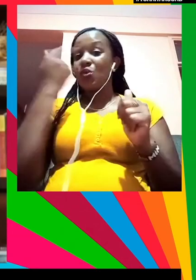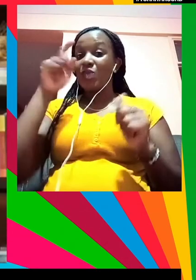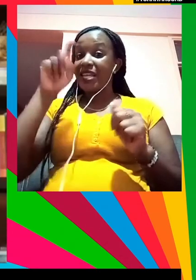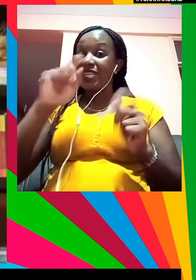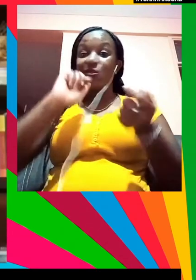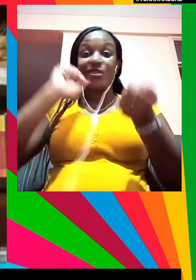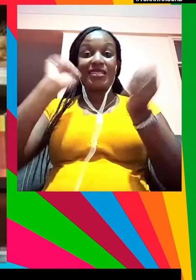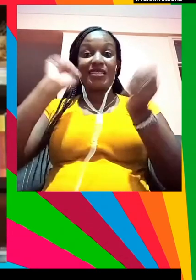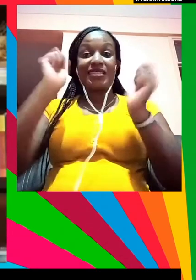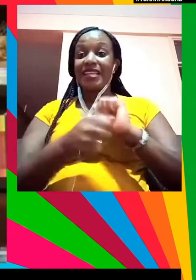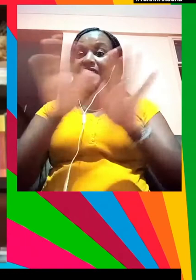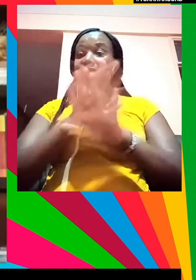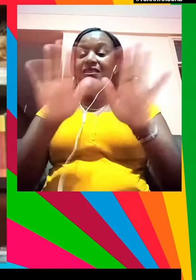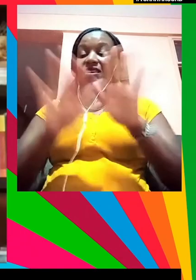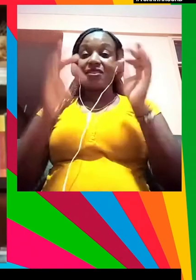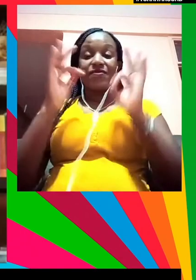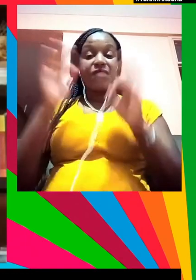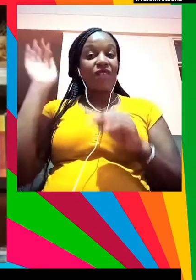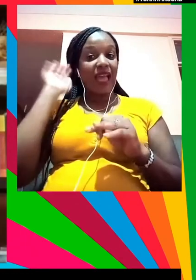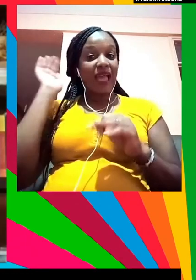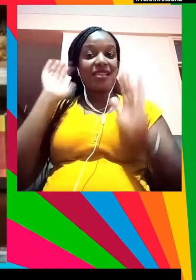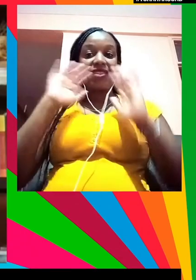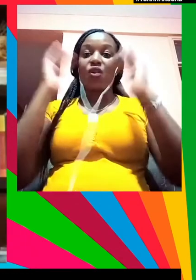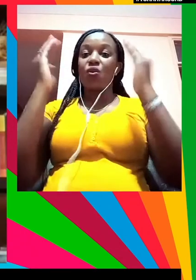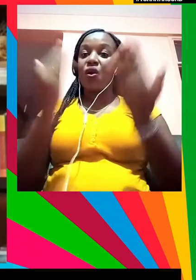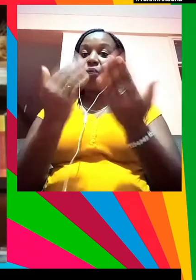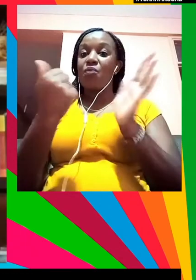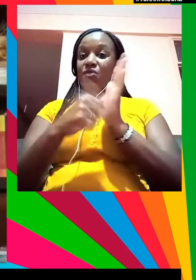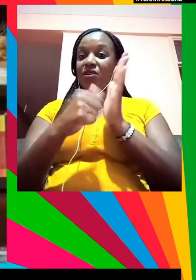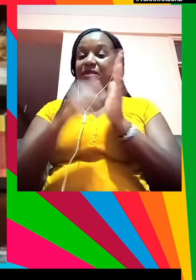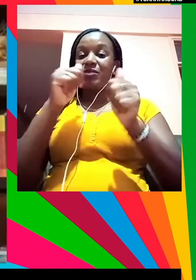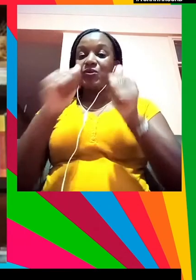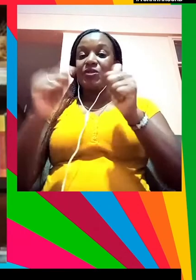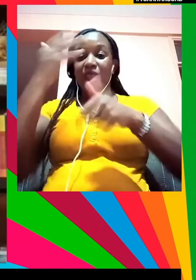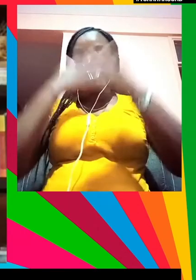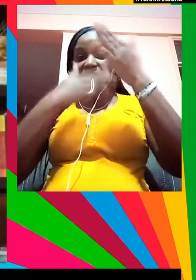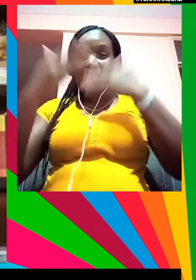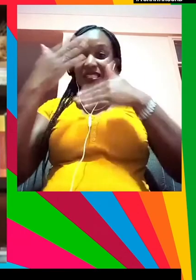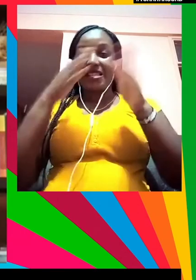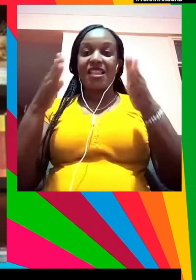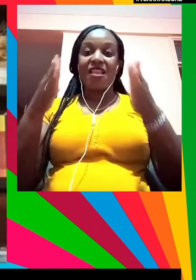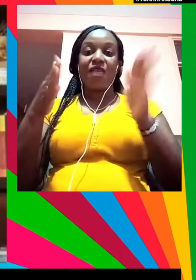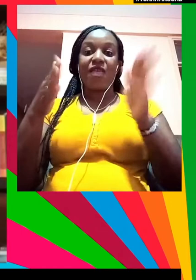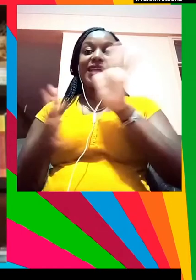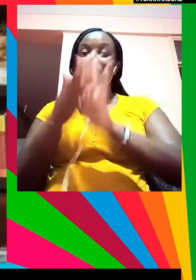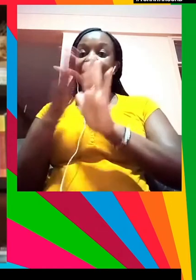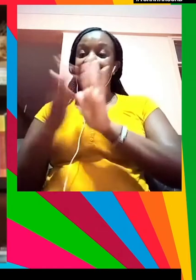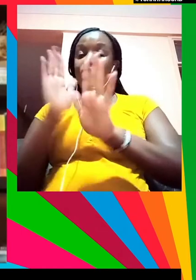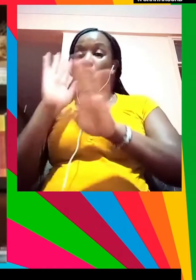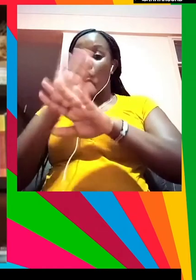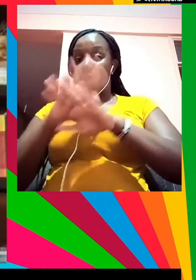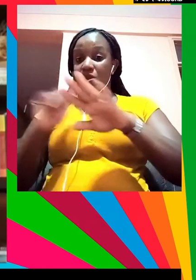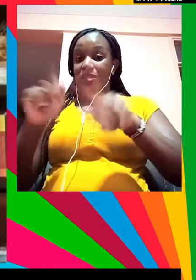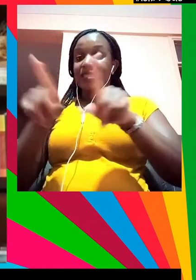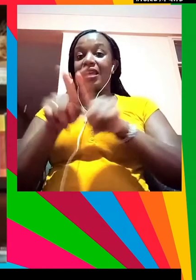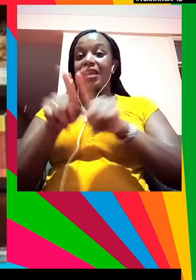como hemos dicho en el Festival. La crisis global actual es una llamada urgente